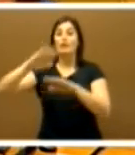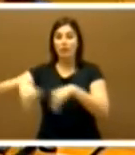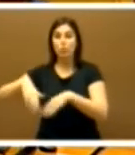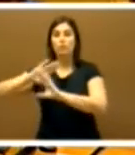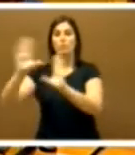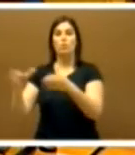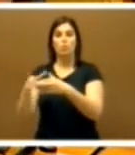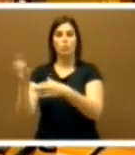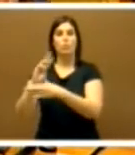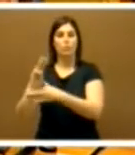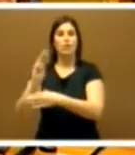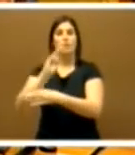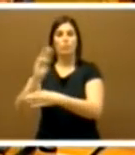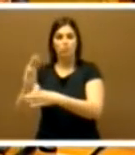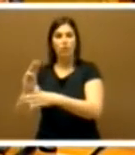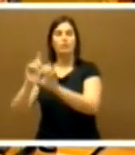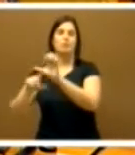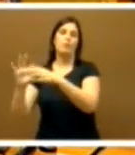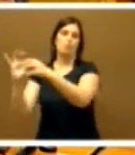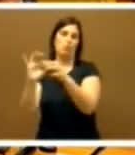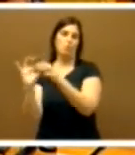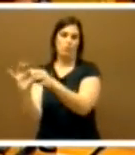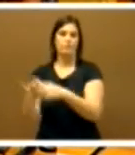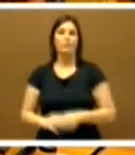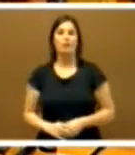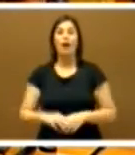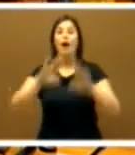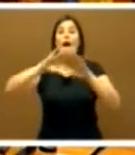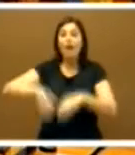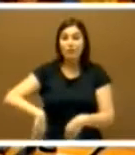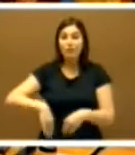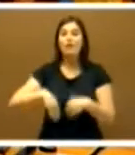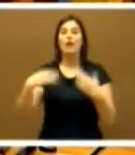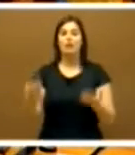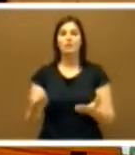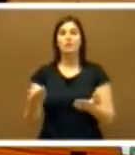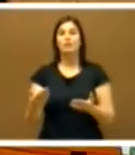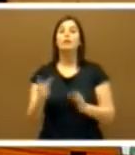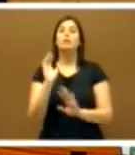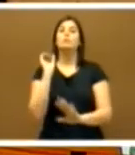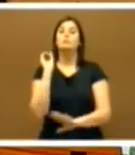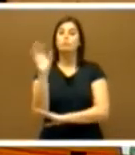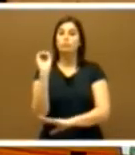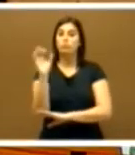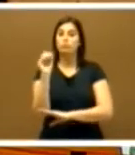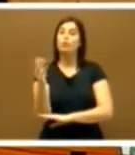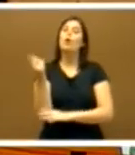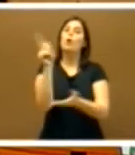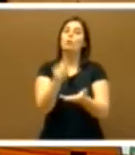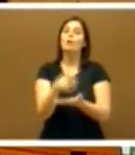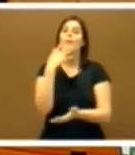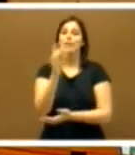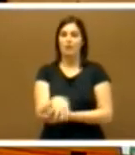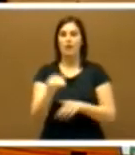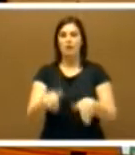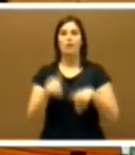el Grupo Parlamentario Popular Extremadura Unida. Finalmente, cerrará los turnos de intervenciones nuevamente el